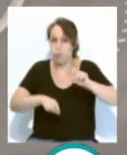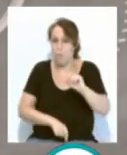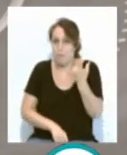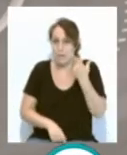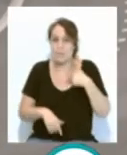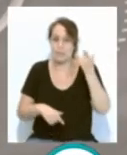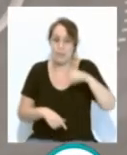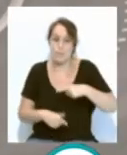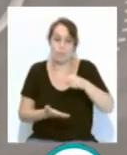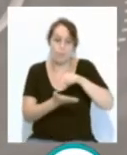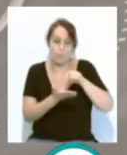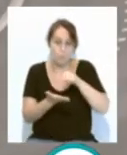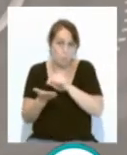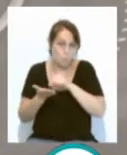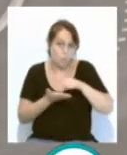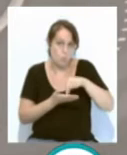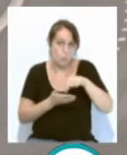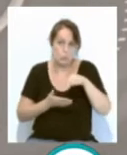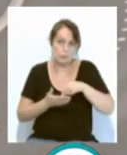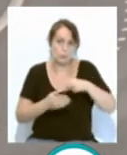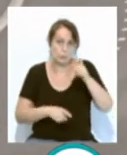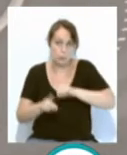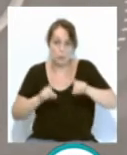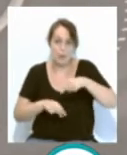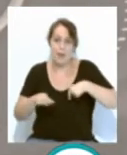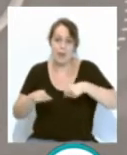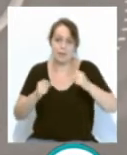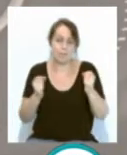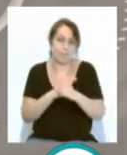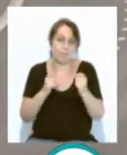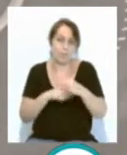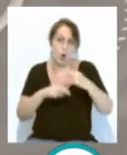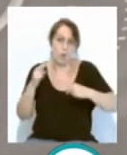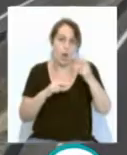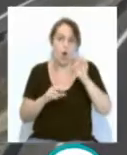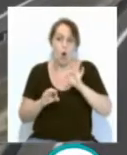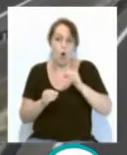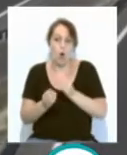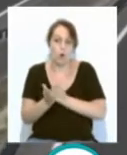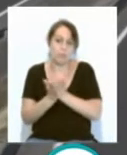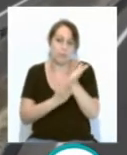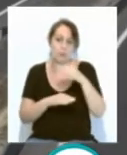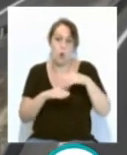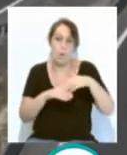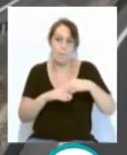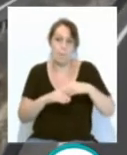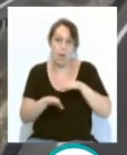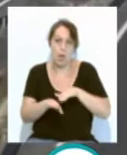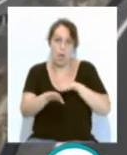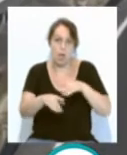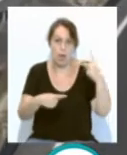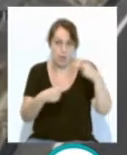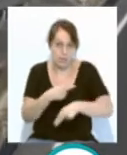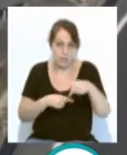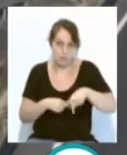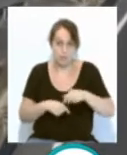así como de los puntos conflictivos, las carreteras con obras o los itinerarios alternativos para evitar atascos. El subdelegado del Gobierno en